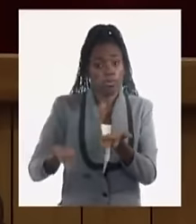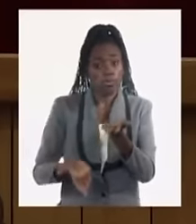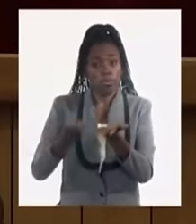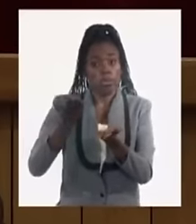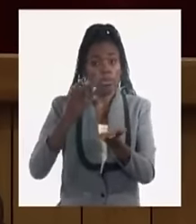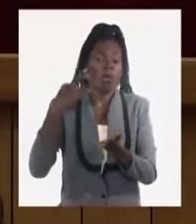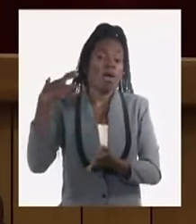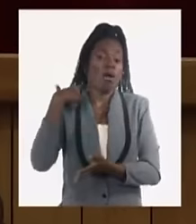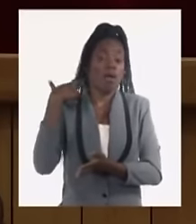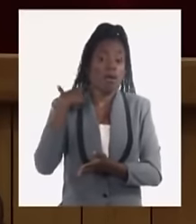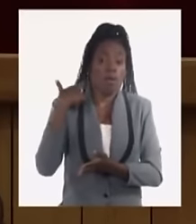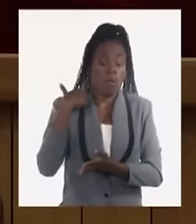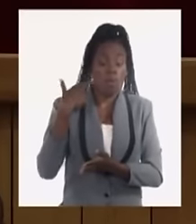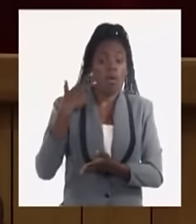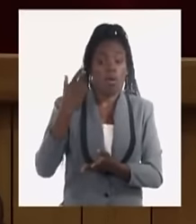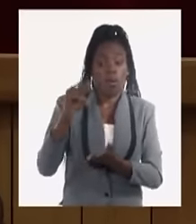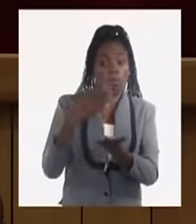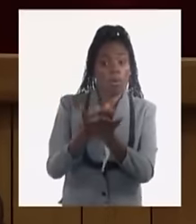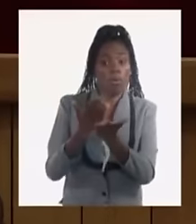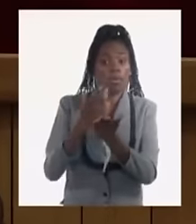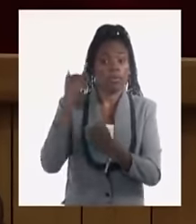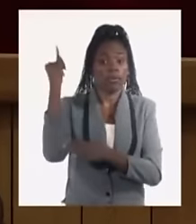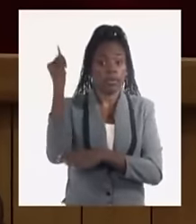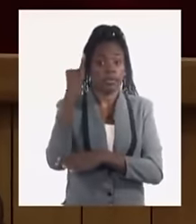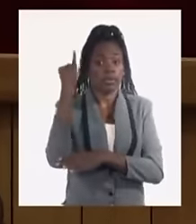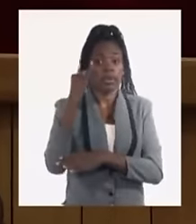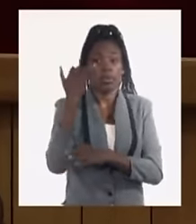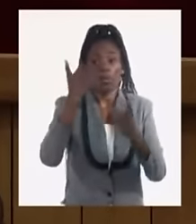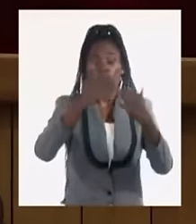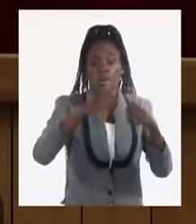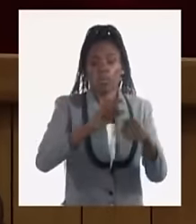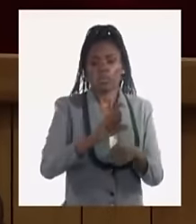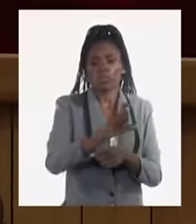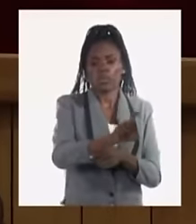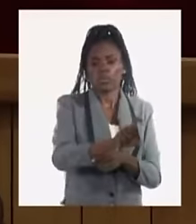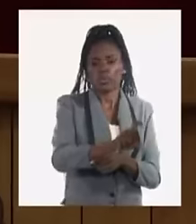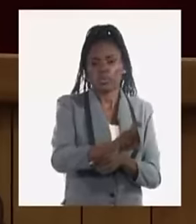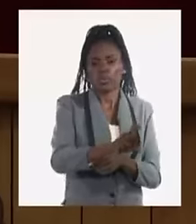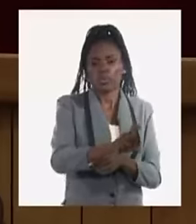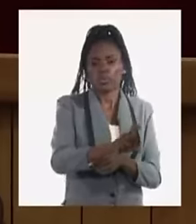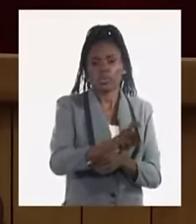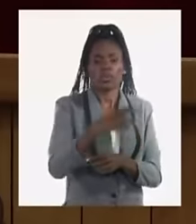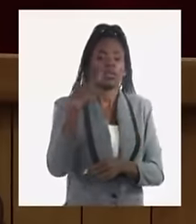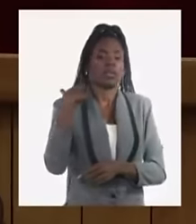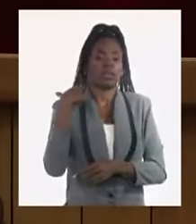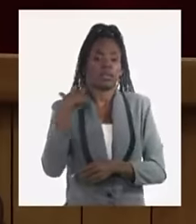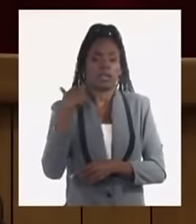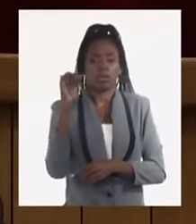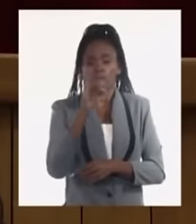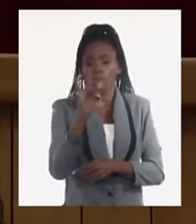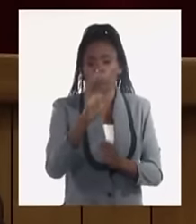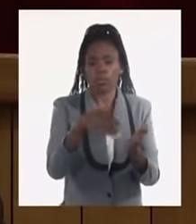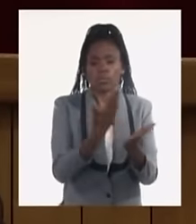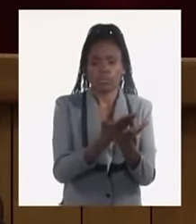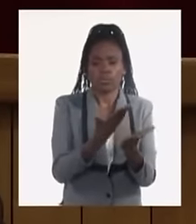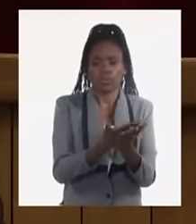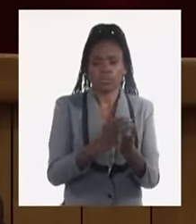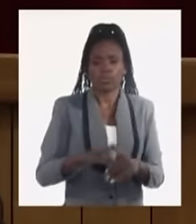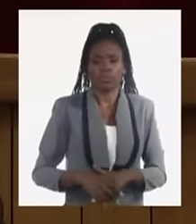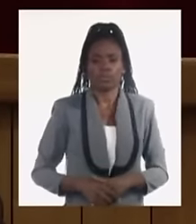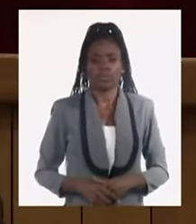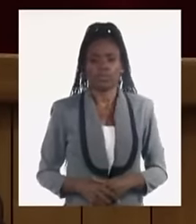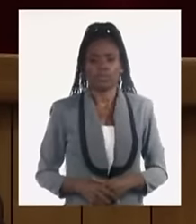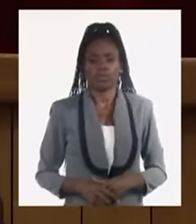alcoholes que tiene también mucha demanda internacional y los productos finales como el ron que tiene también mucha